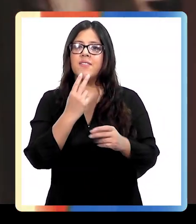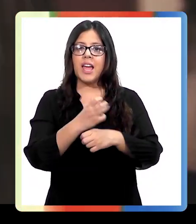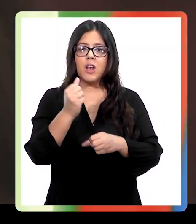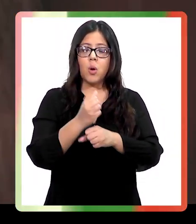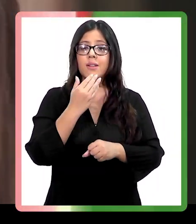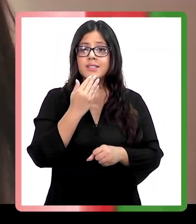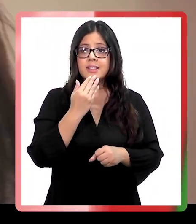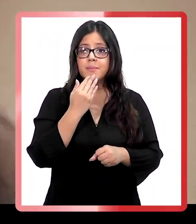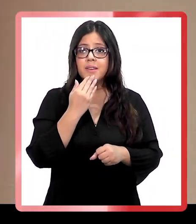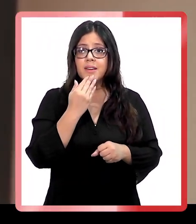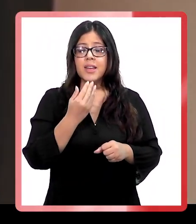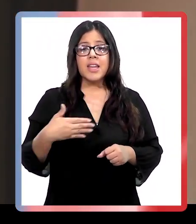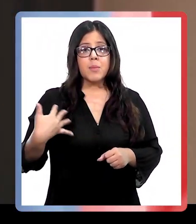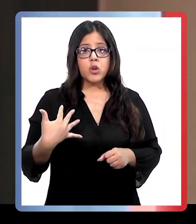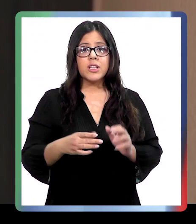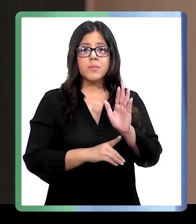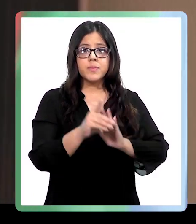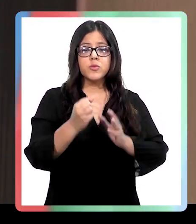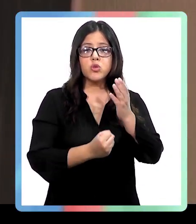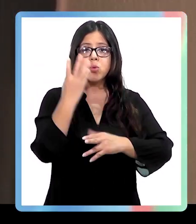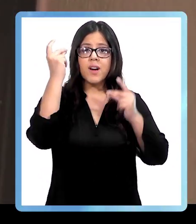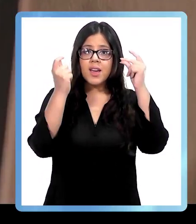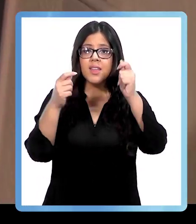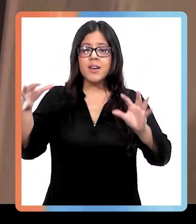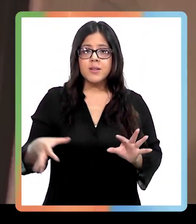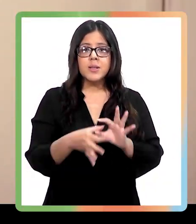para el desarrollo de nuevas ideas ligadas en la prevención de violencia de género.